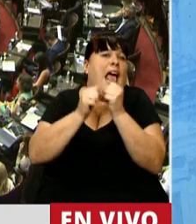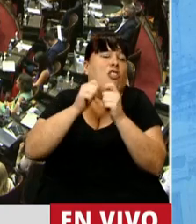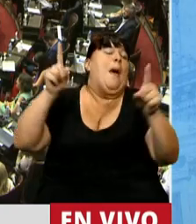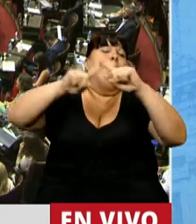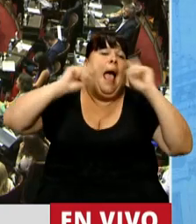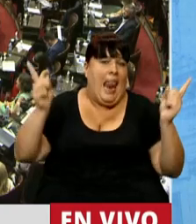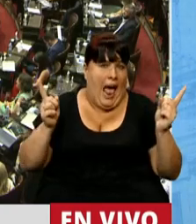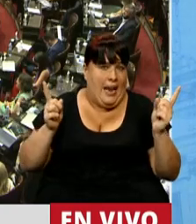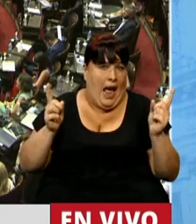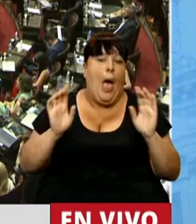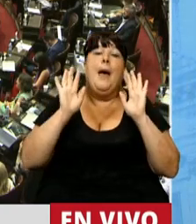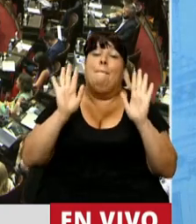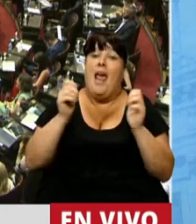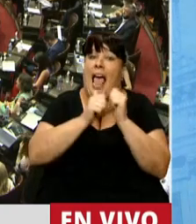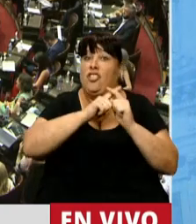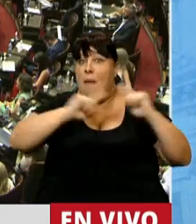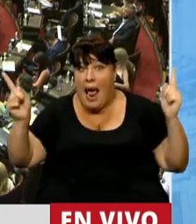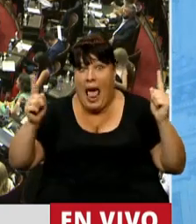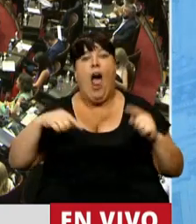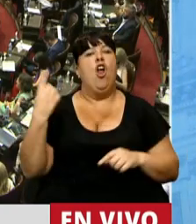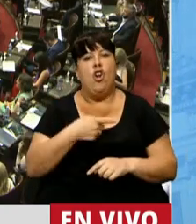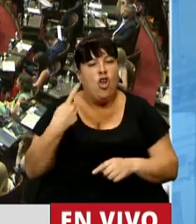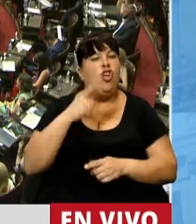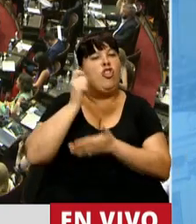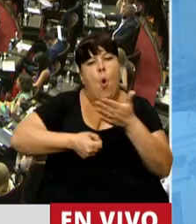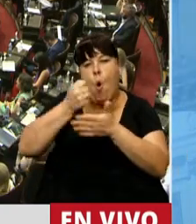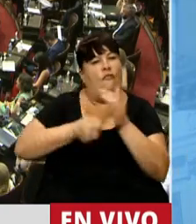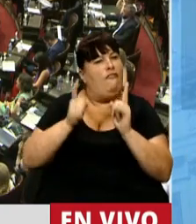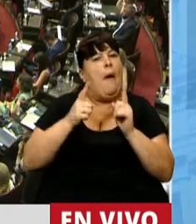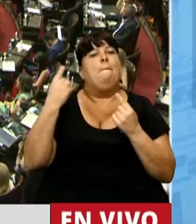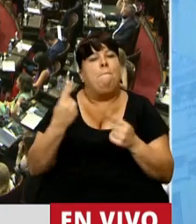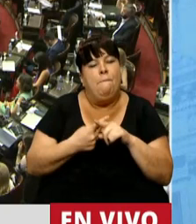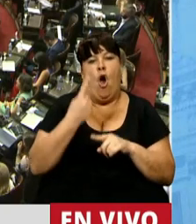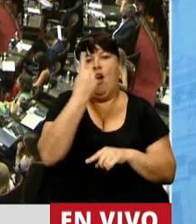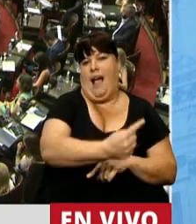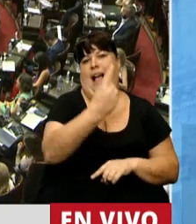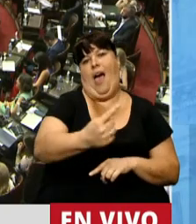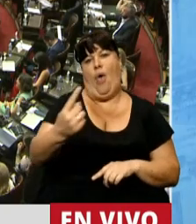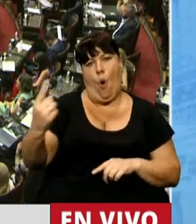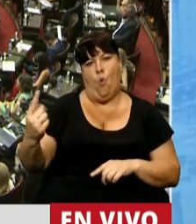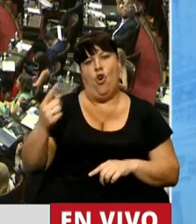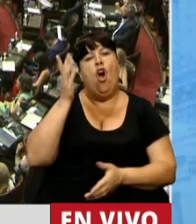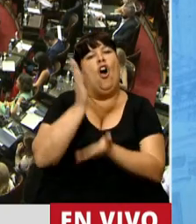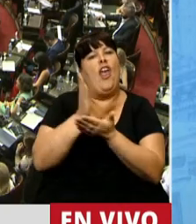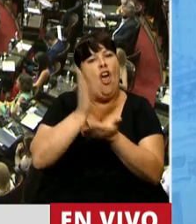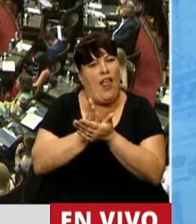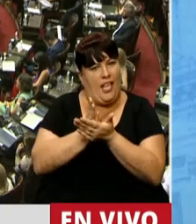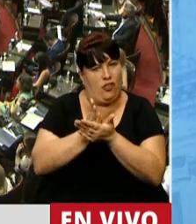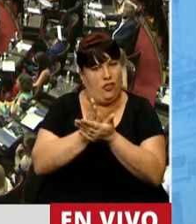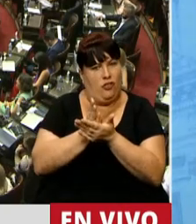más larga. Ahora, en esa historia más larga nosotros vamos a seguir peleando por cada uno de los derechos